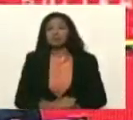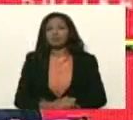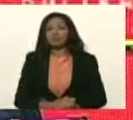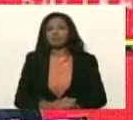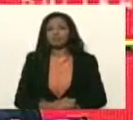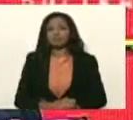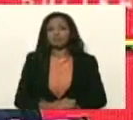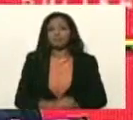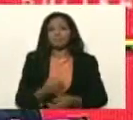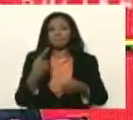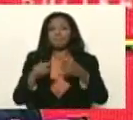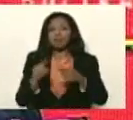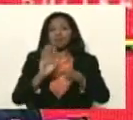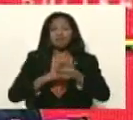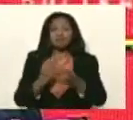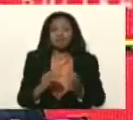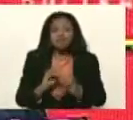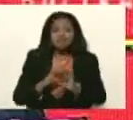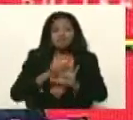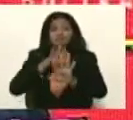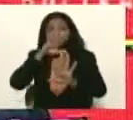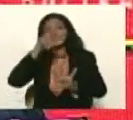pero por montones